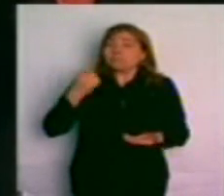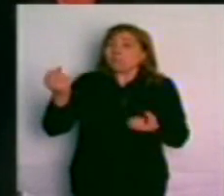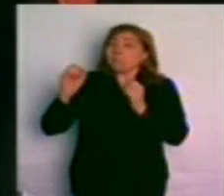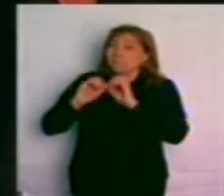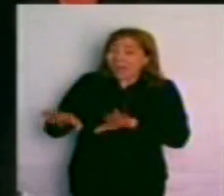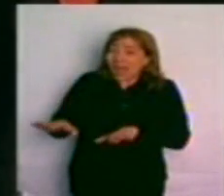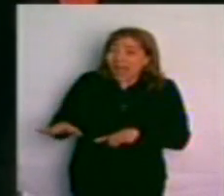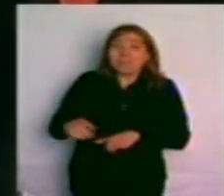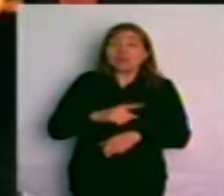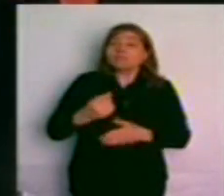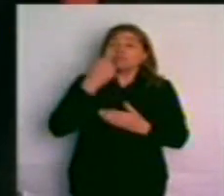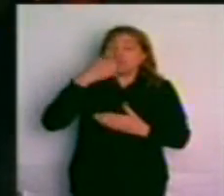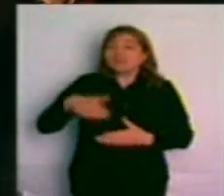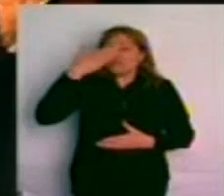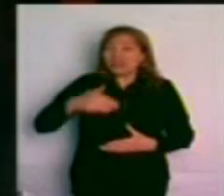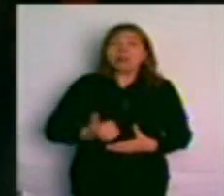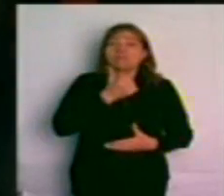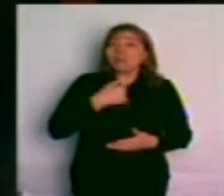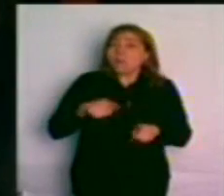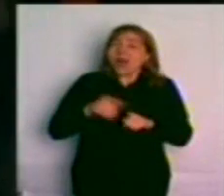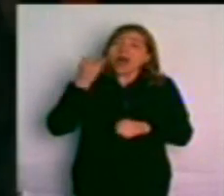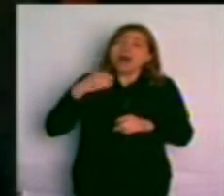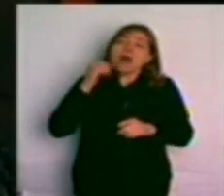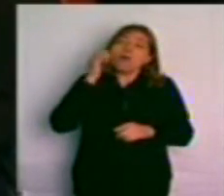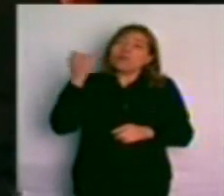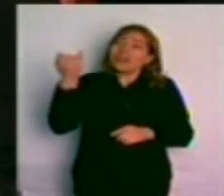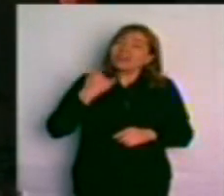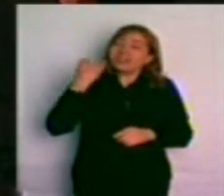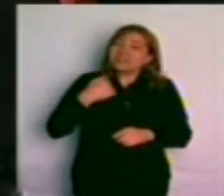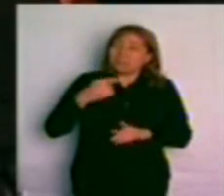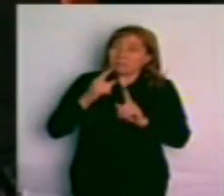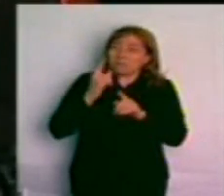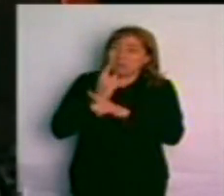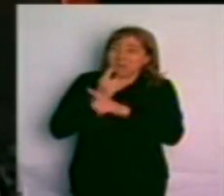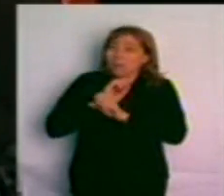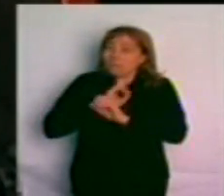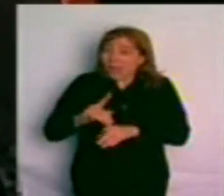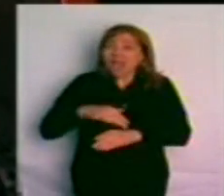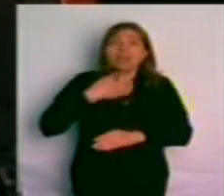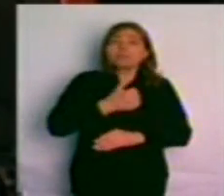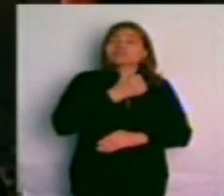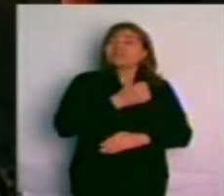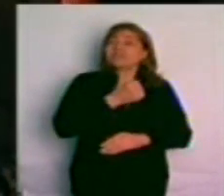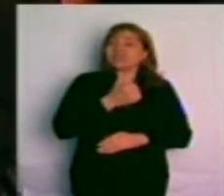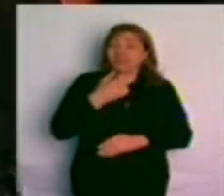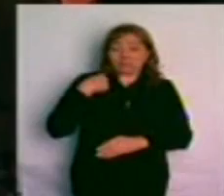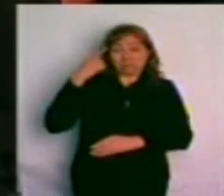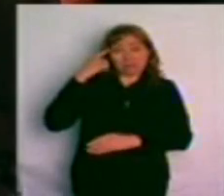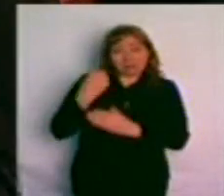venga, como decía mi abuela, y de aquello que iba a ser algo que iba a durar unos pocos días,